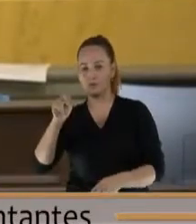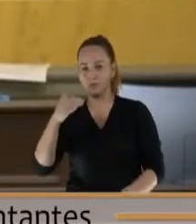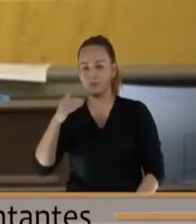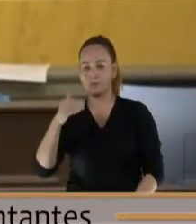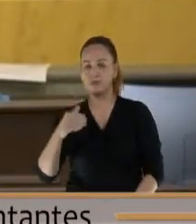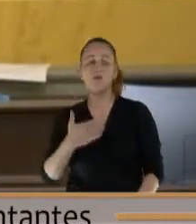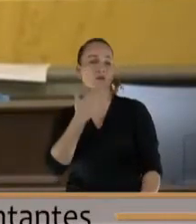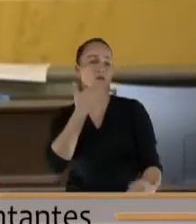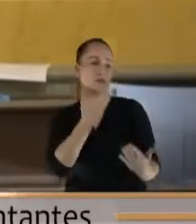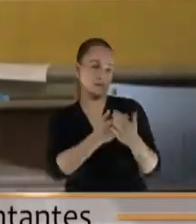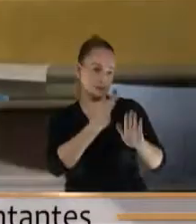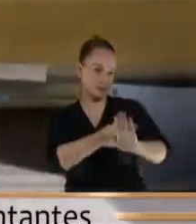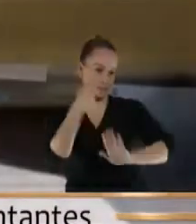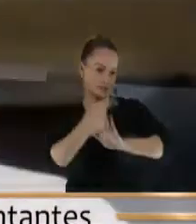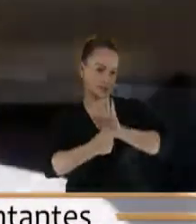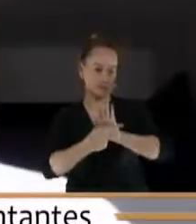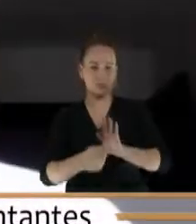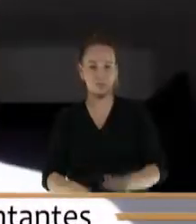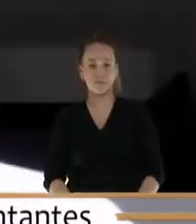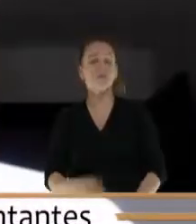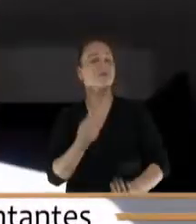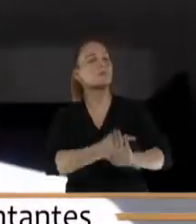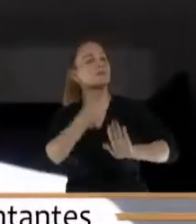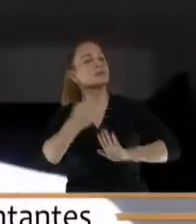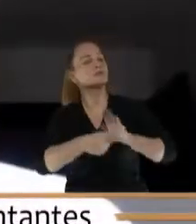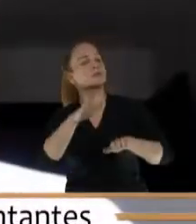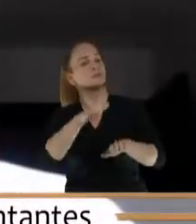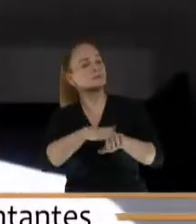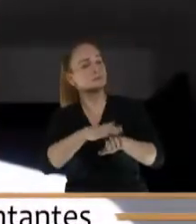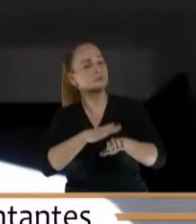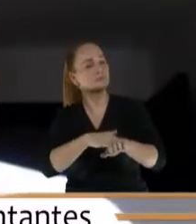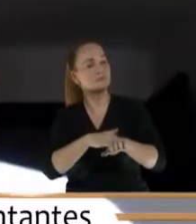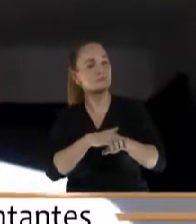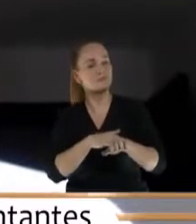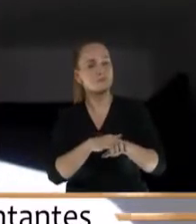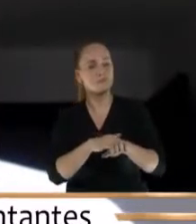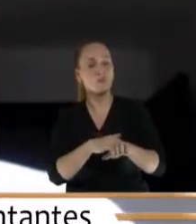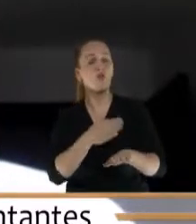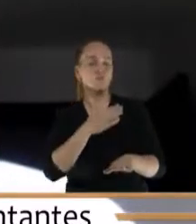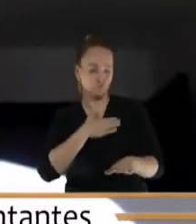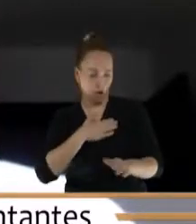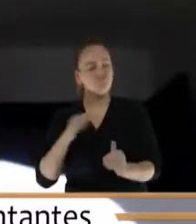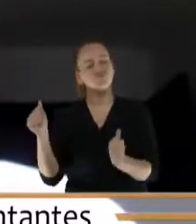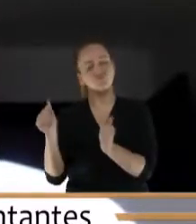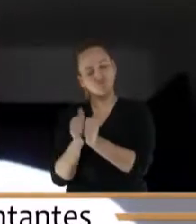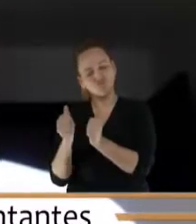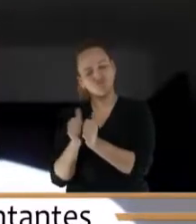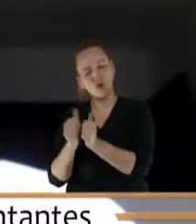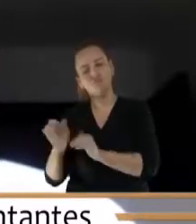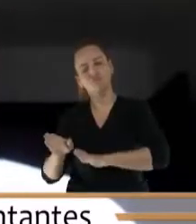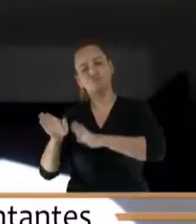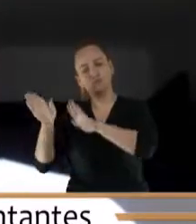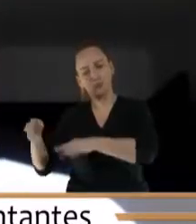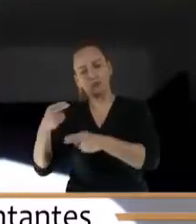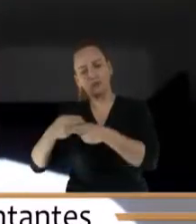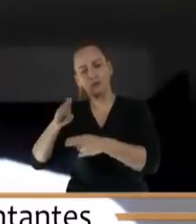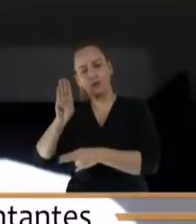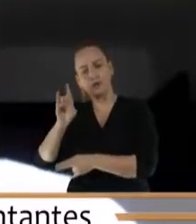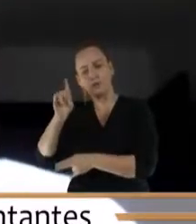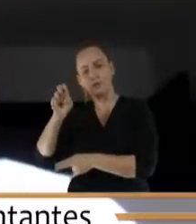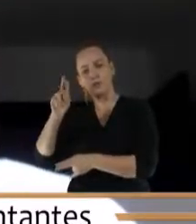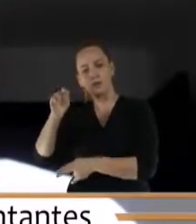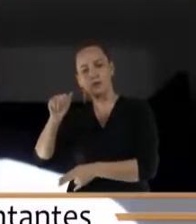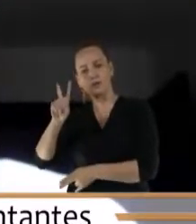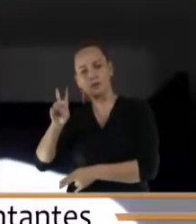Gracias, presidente. Presidente, yo acompañé al representante de Buenaventura León en el debate de la